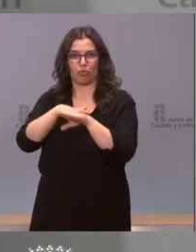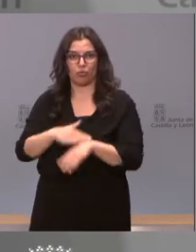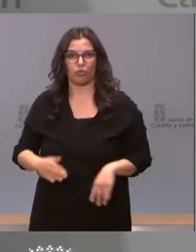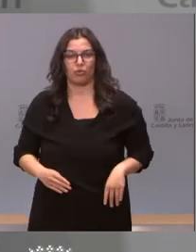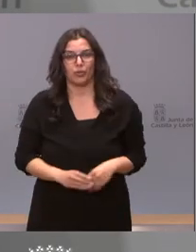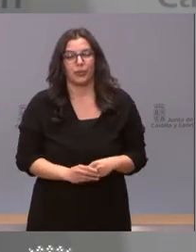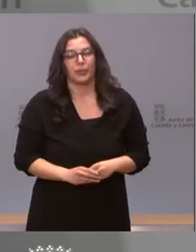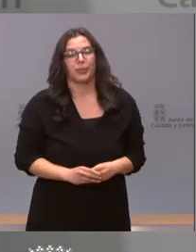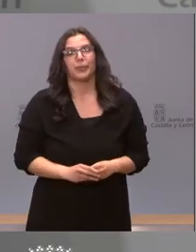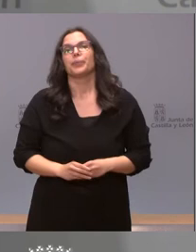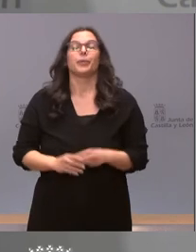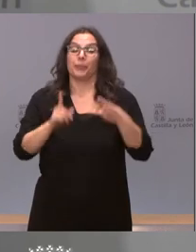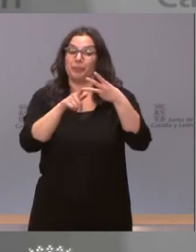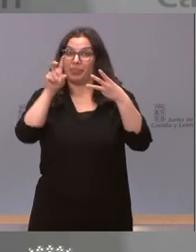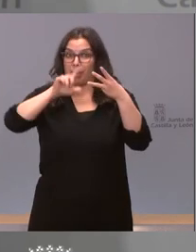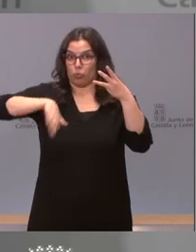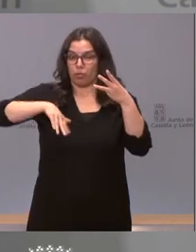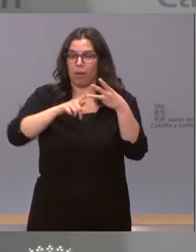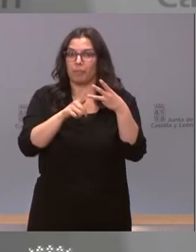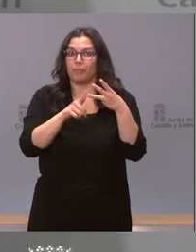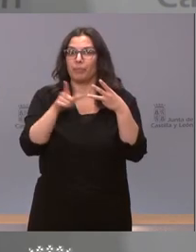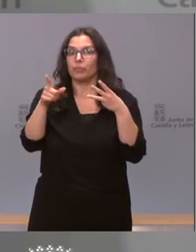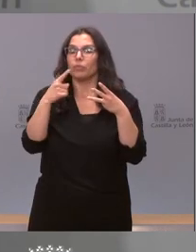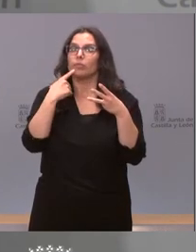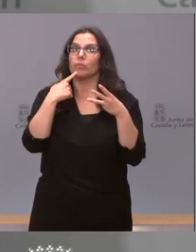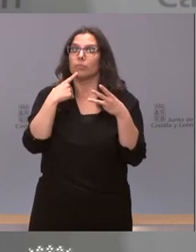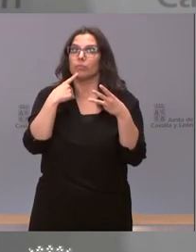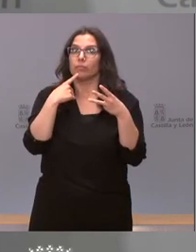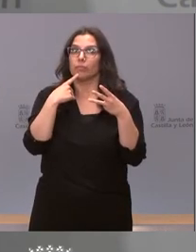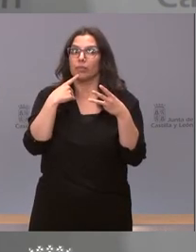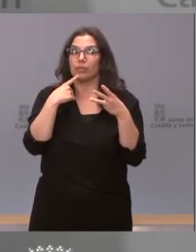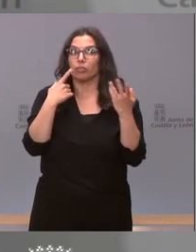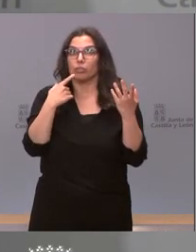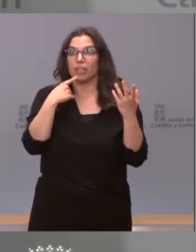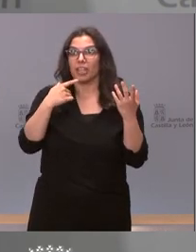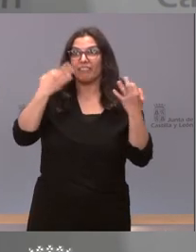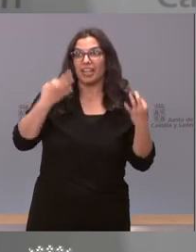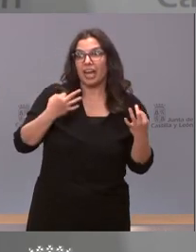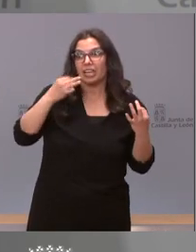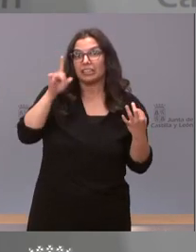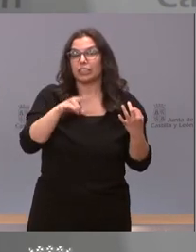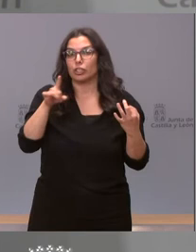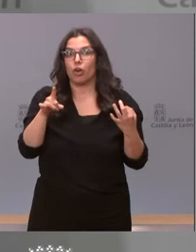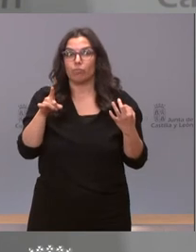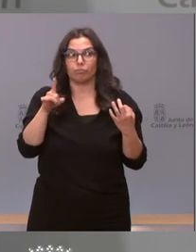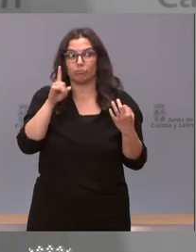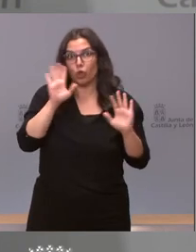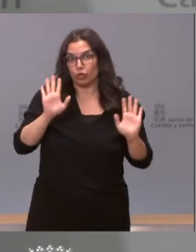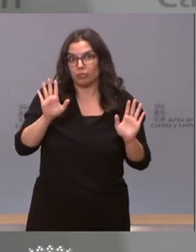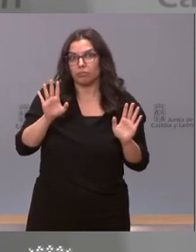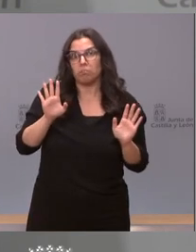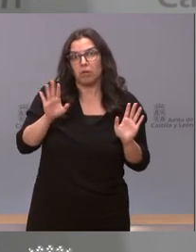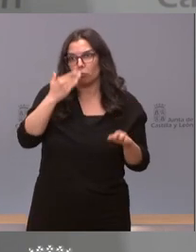sobre esta última pregunta usted hace una afirmación que yo no puedo ni corroborar ni desmentir pero que me sorprende y que